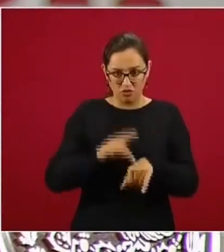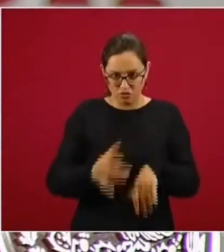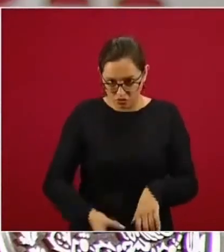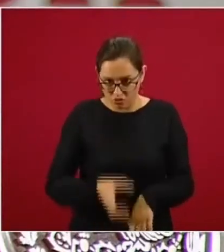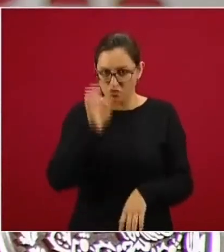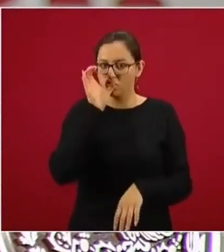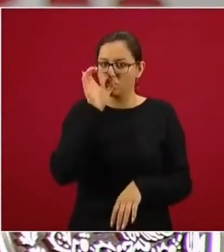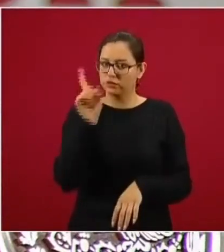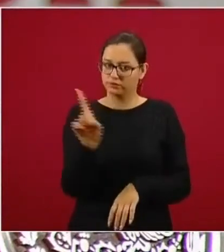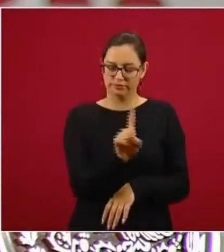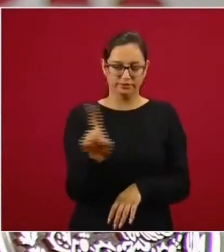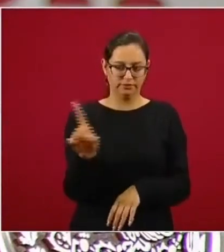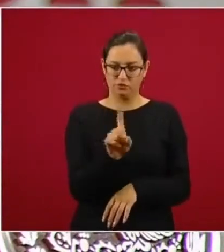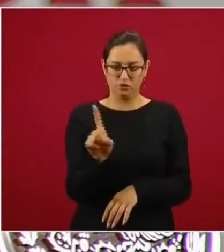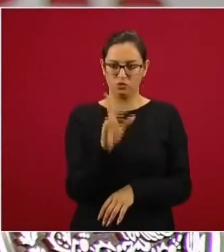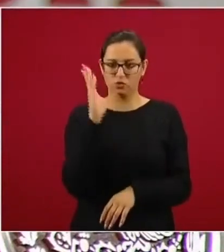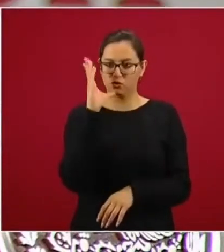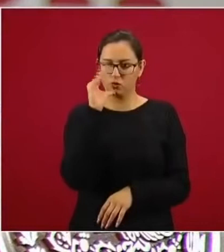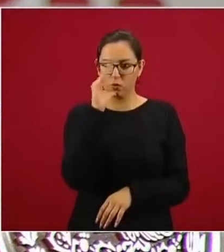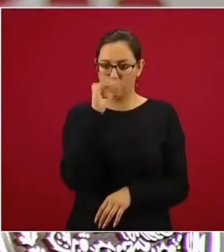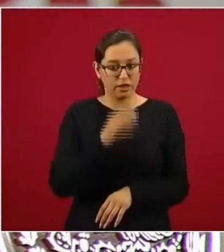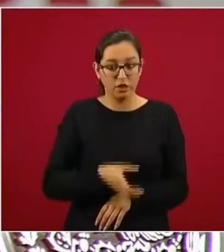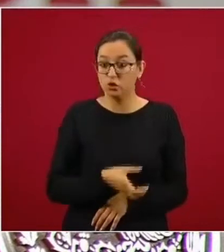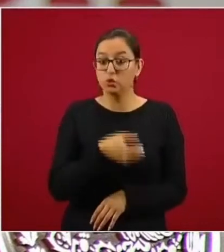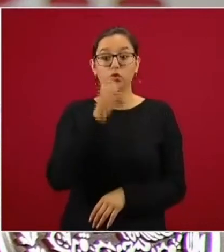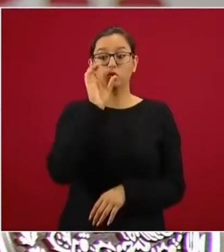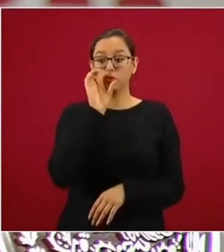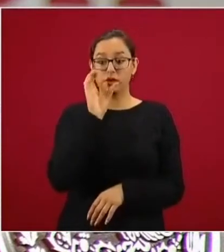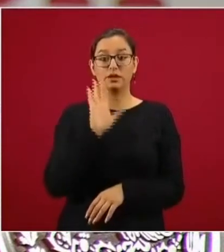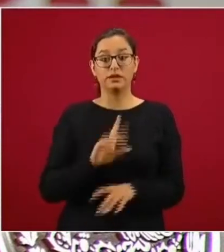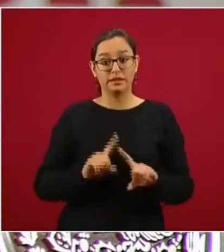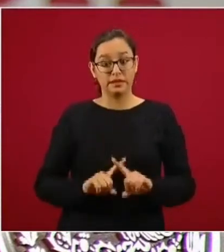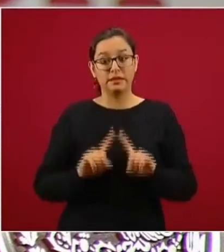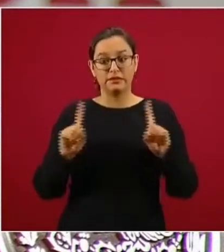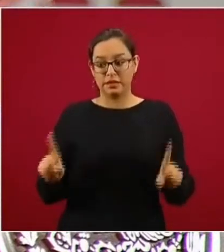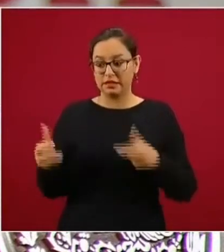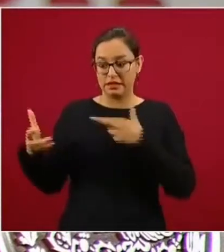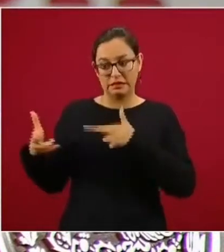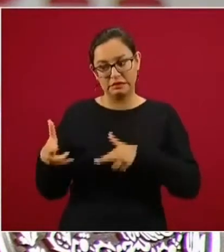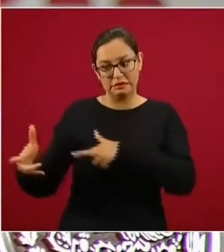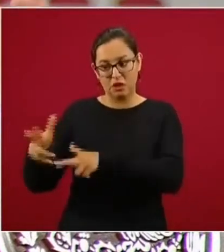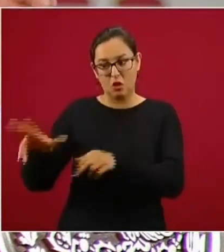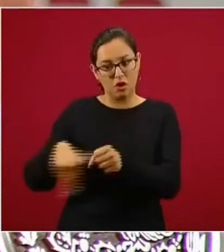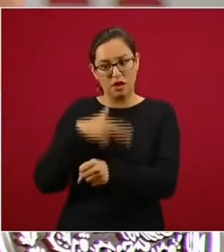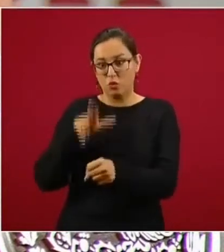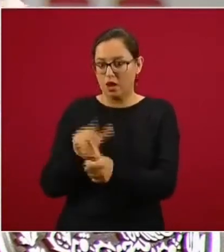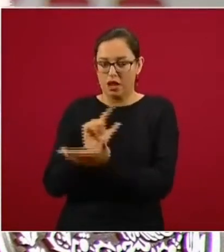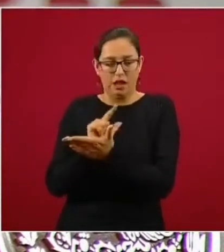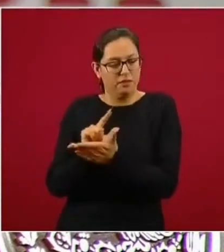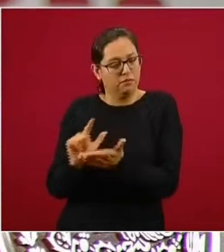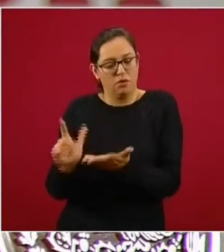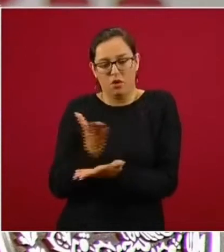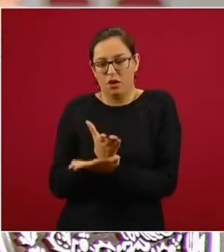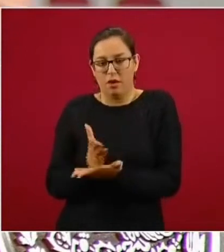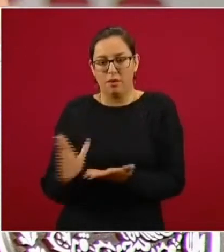hace así, porque los cuerpos siempre tienen, los ríos siempre tienen una capacidad de depuración, dicho así muy esquemáticamente. Si